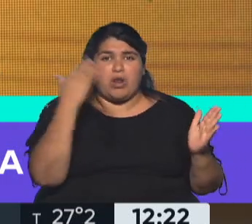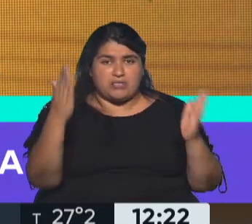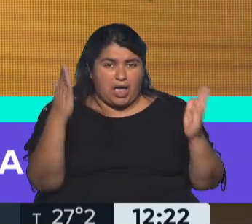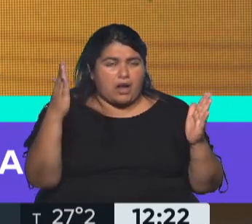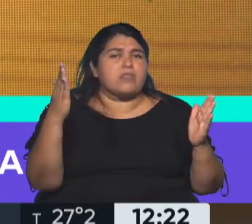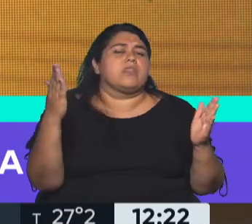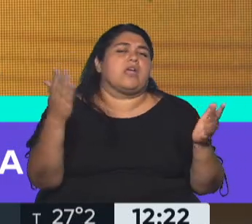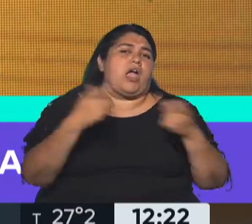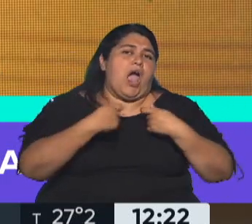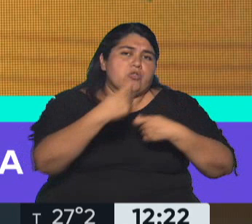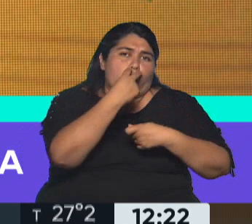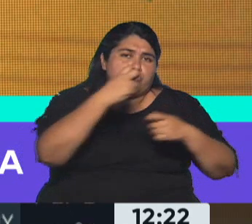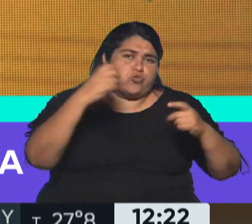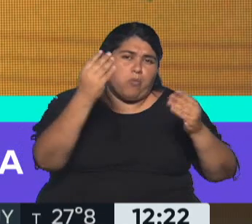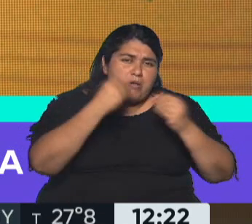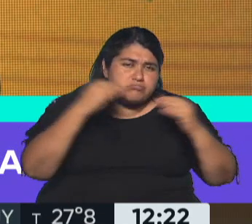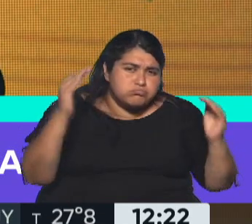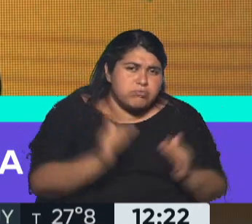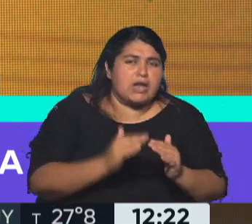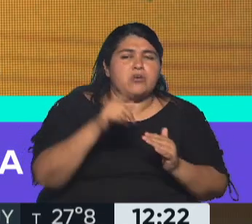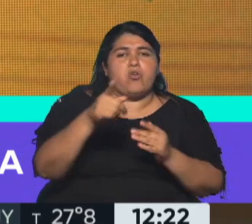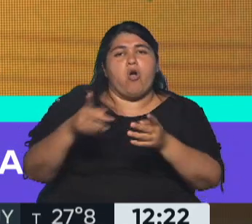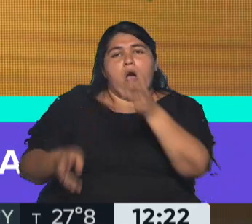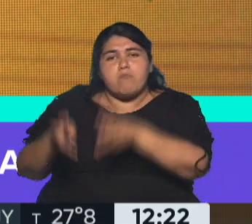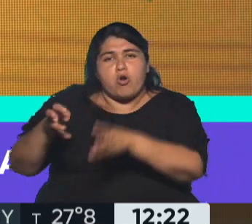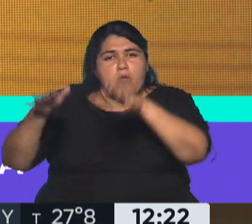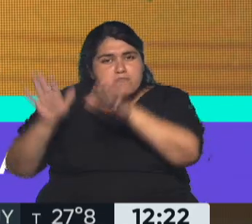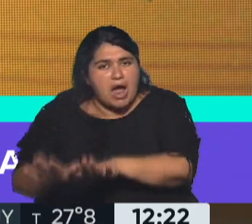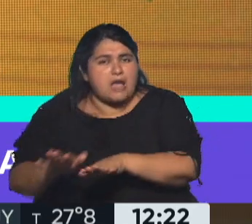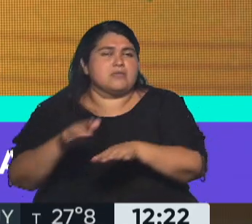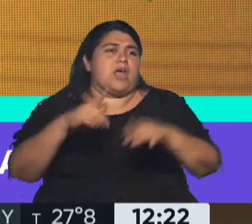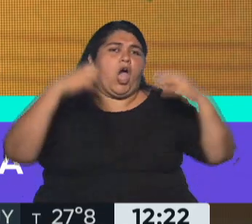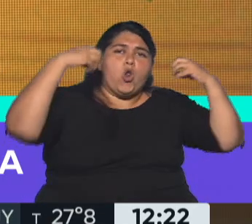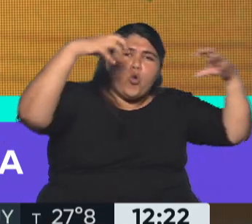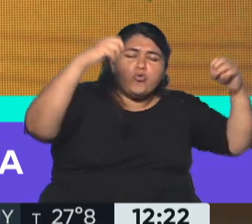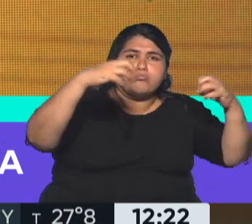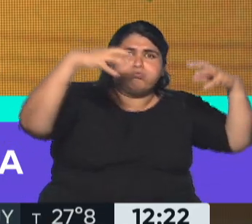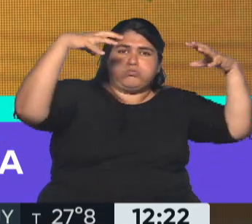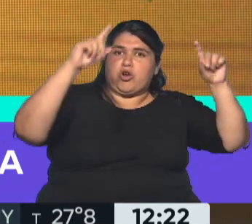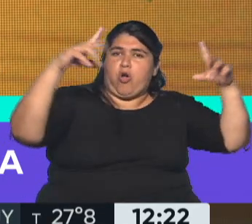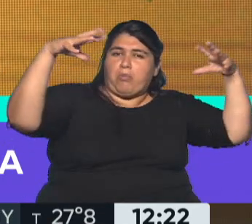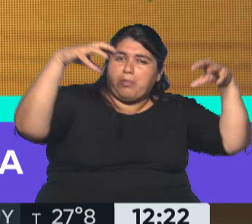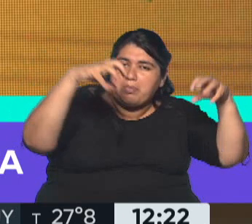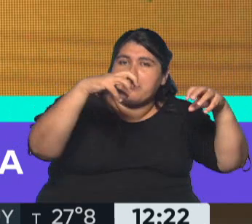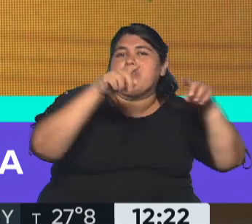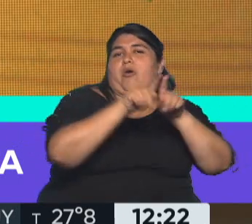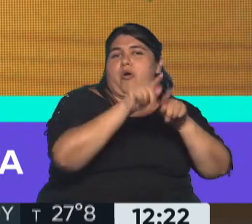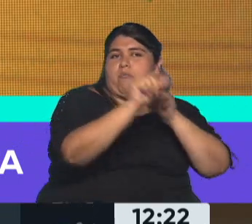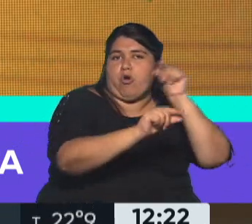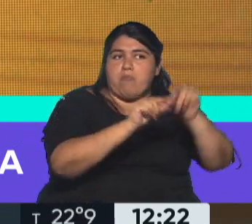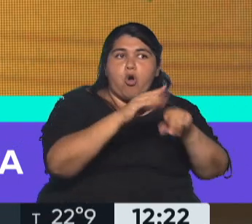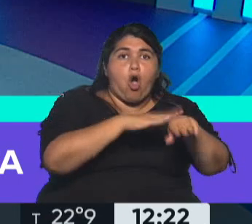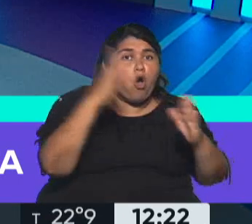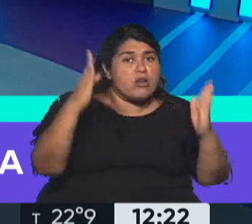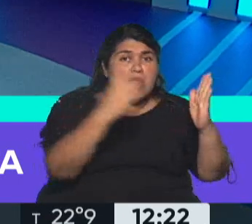eléctrico, es decir, paren motores, bajen la intensidad de las luces, todo lo que sea posible hacer dentro de ese horario.